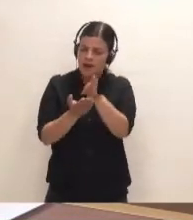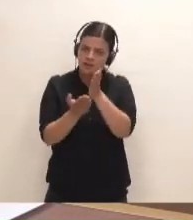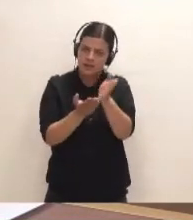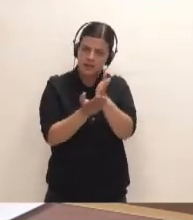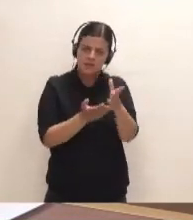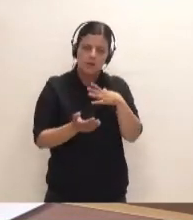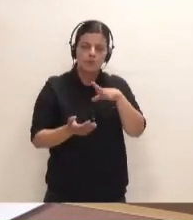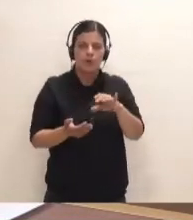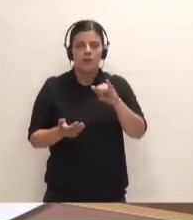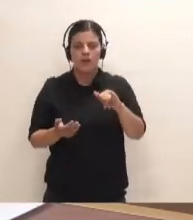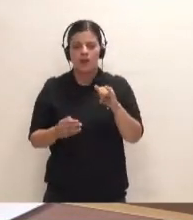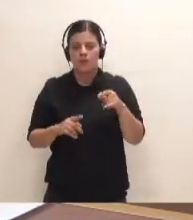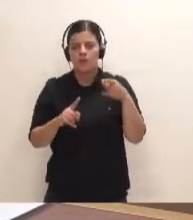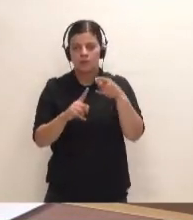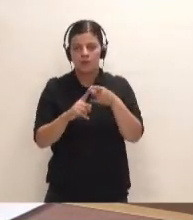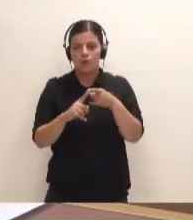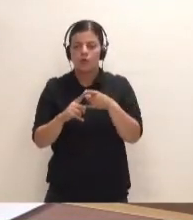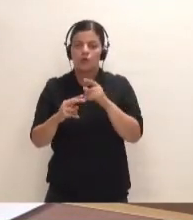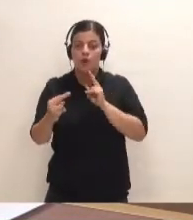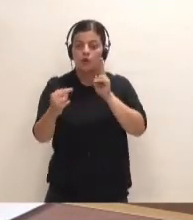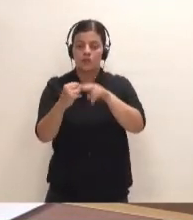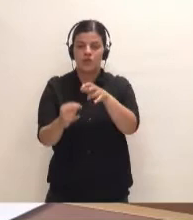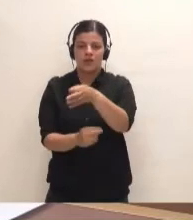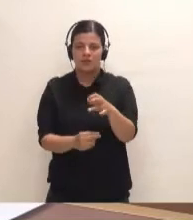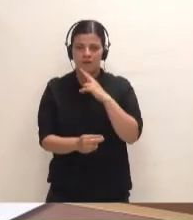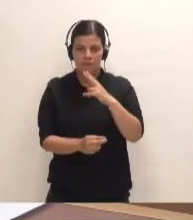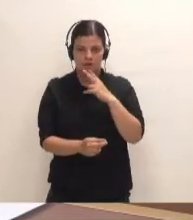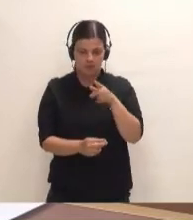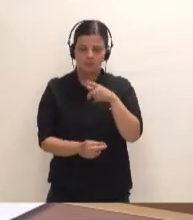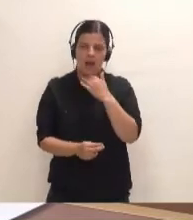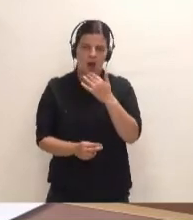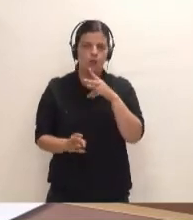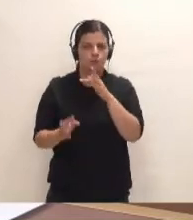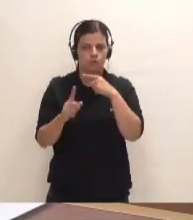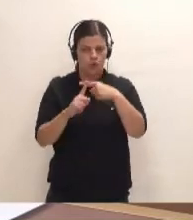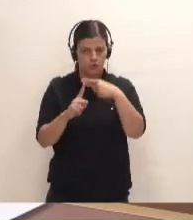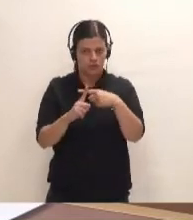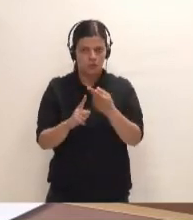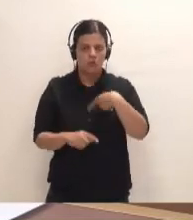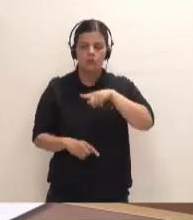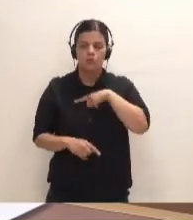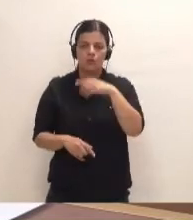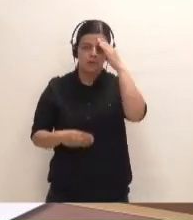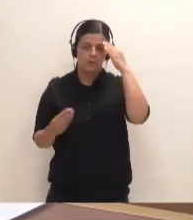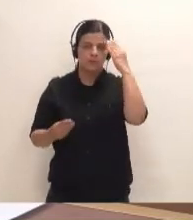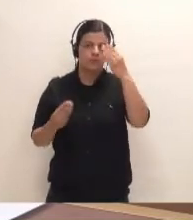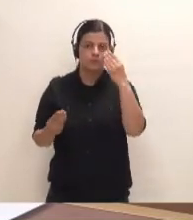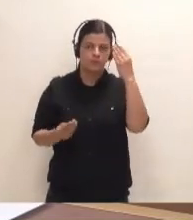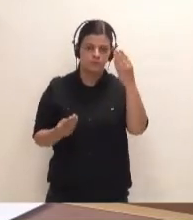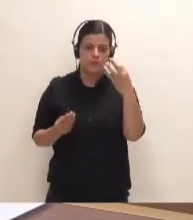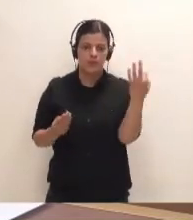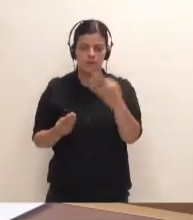que pueden existir para la conexión con las Islas Verdes es una iniciativa positiva. Pensamos que tenemos que